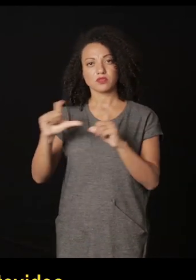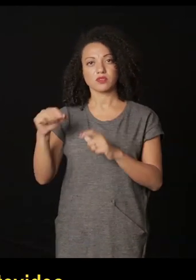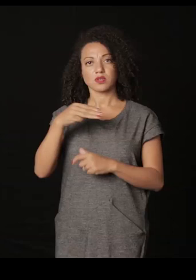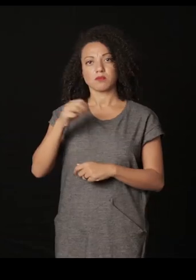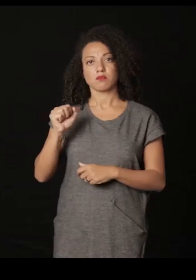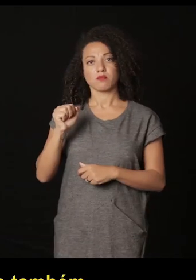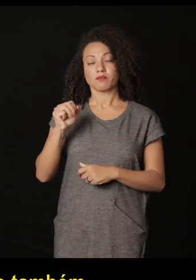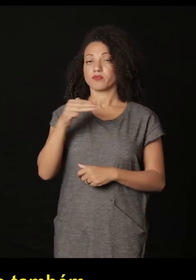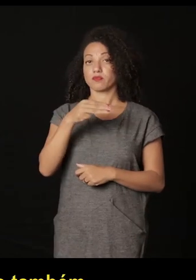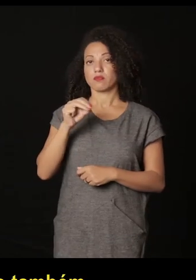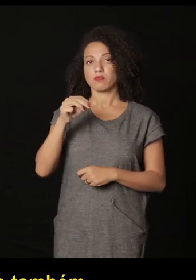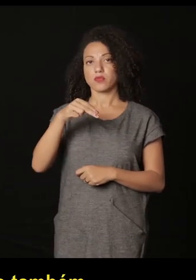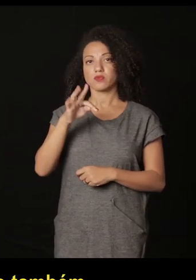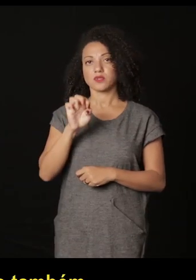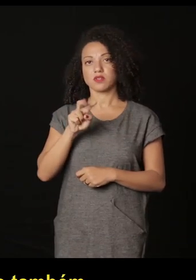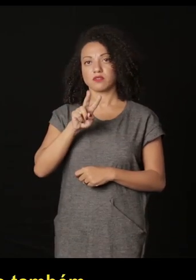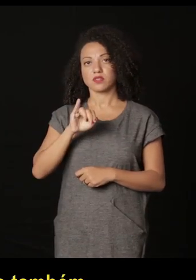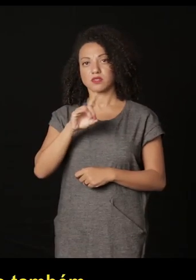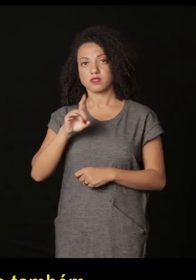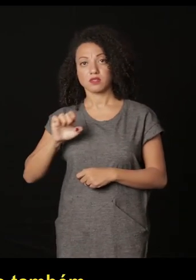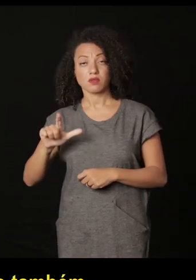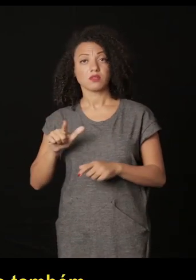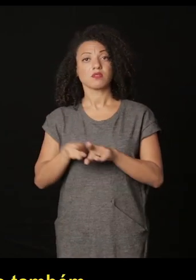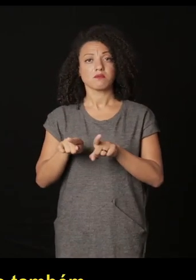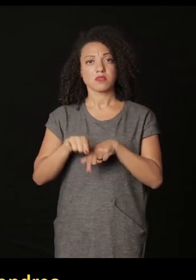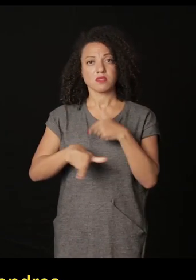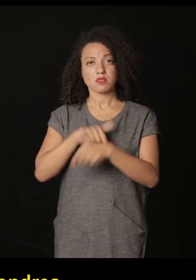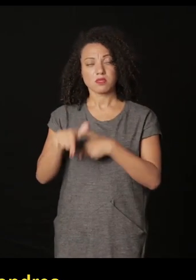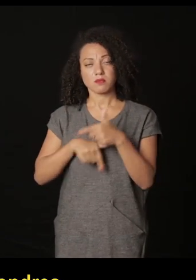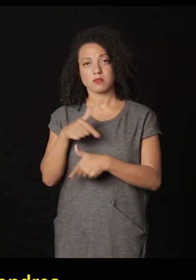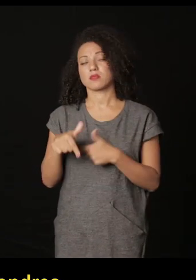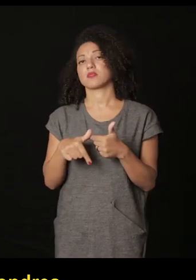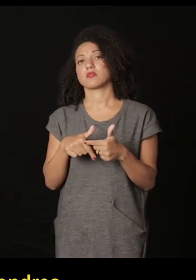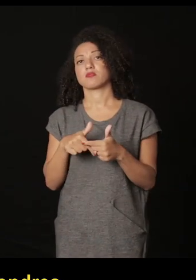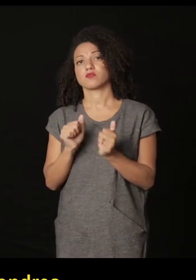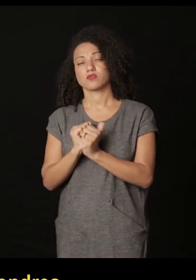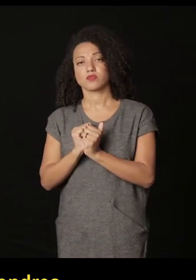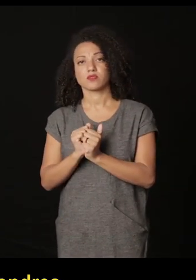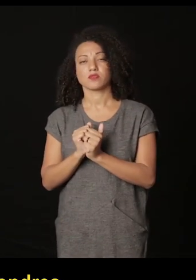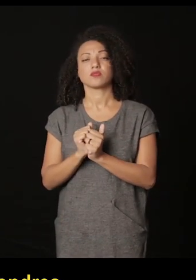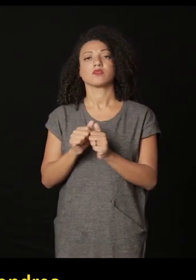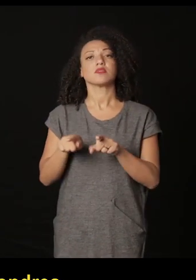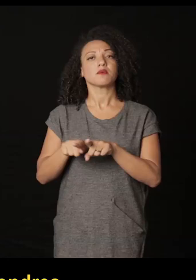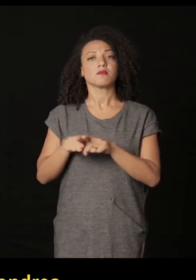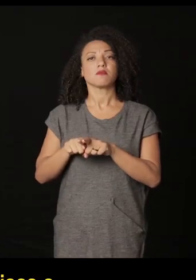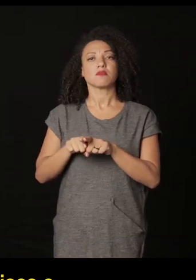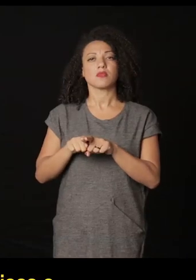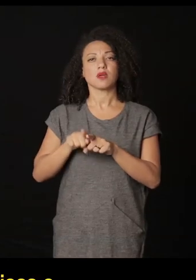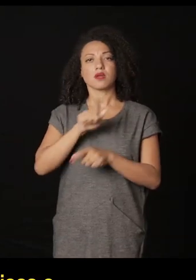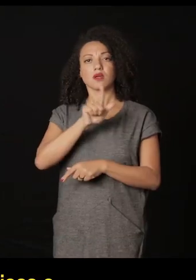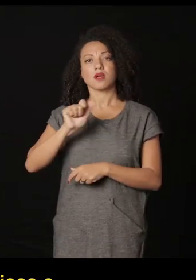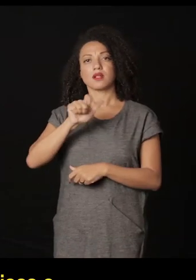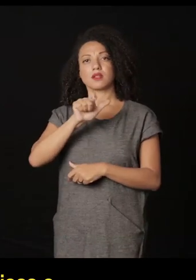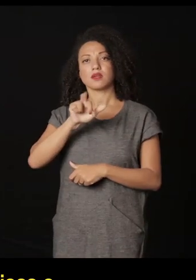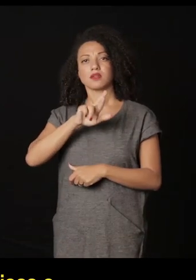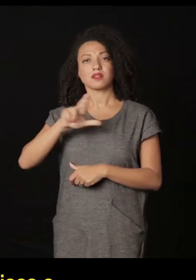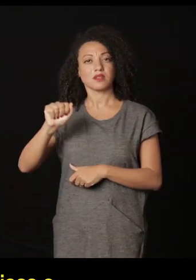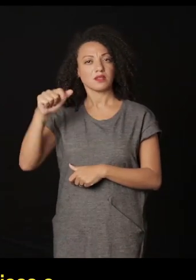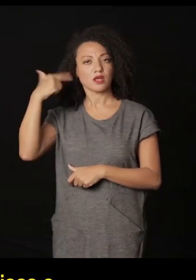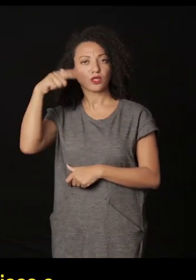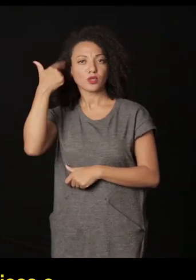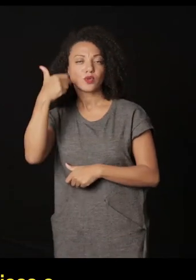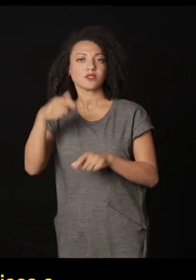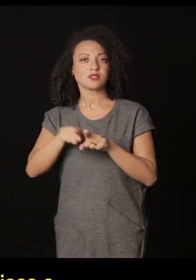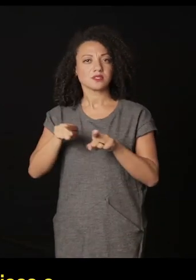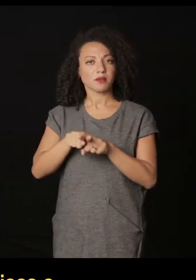parcería hace tiempo ya trabajando con ellos también, en la Fotografía de Londres. Y bueno, tiene, entre otras